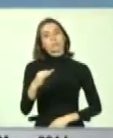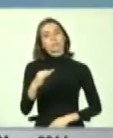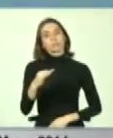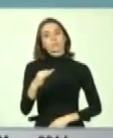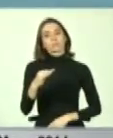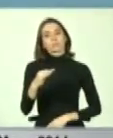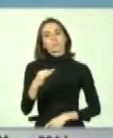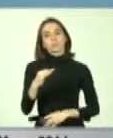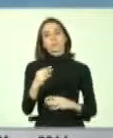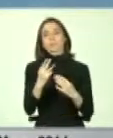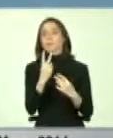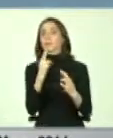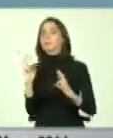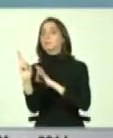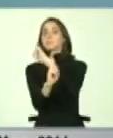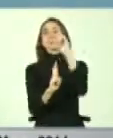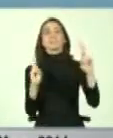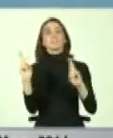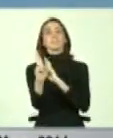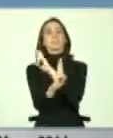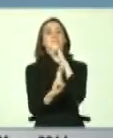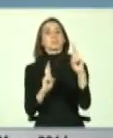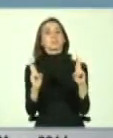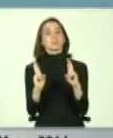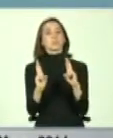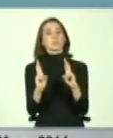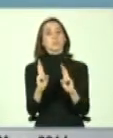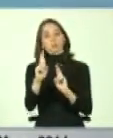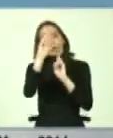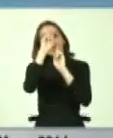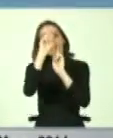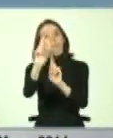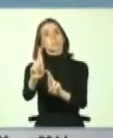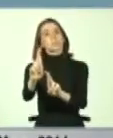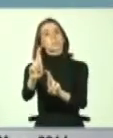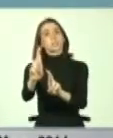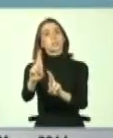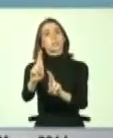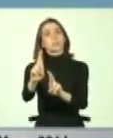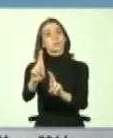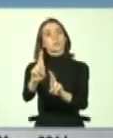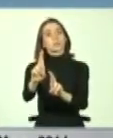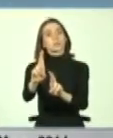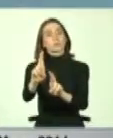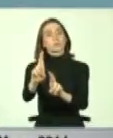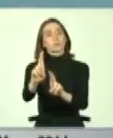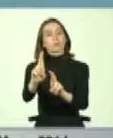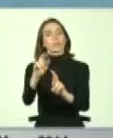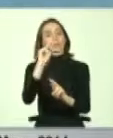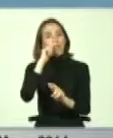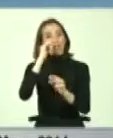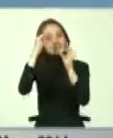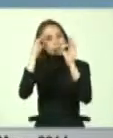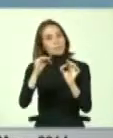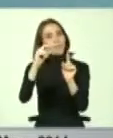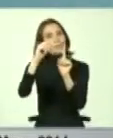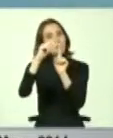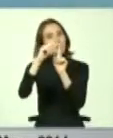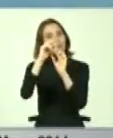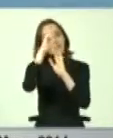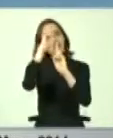convivencia, en el respeto, en el más amplio sentido de la palabra,